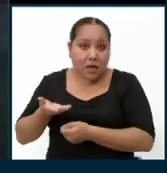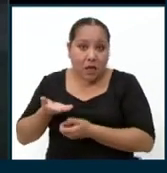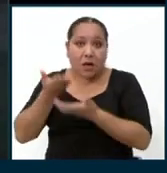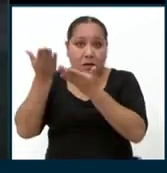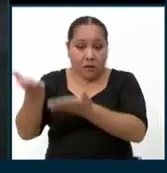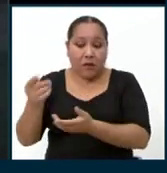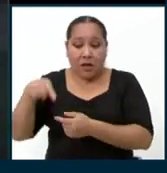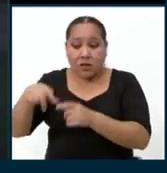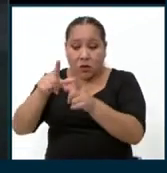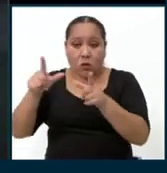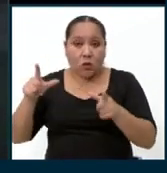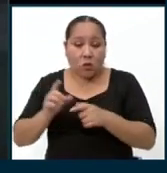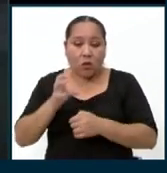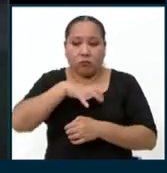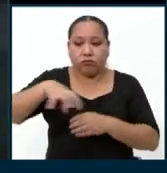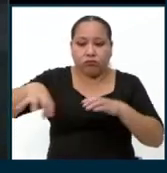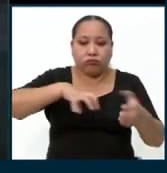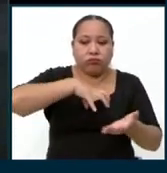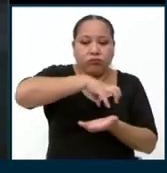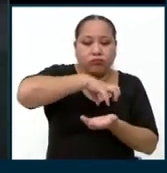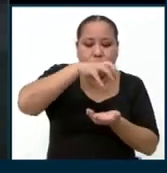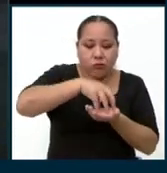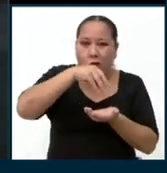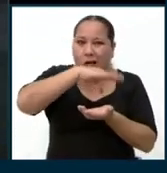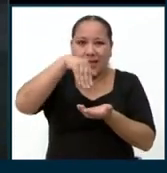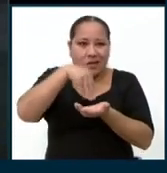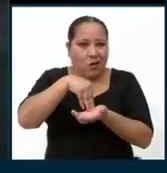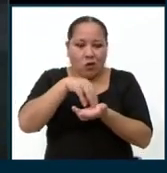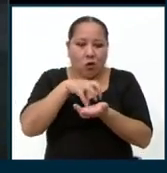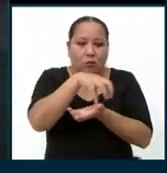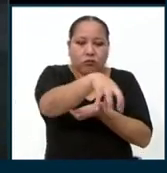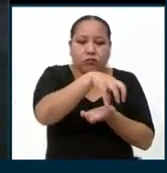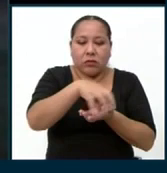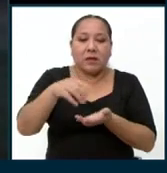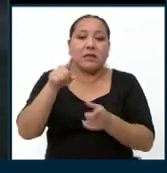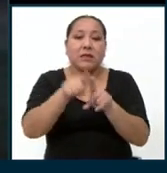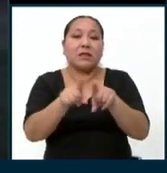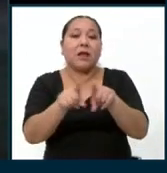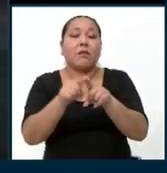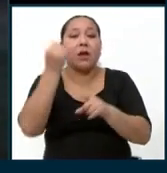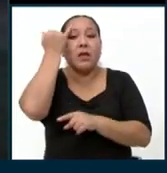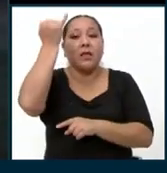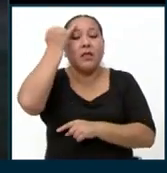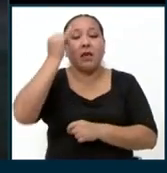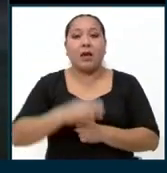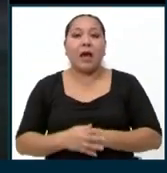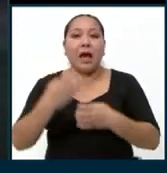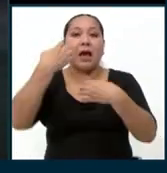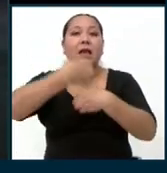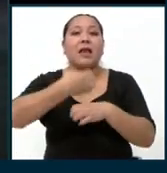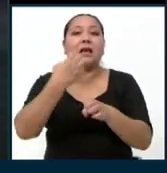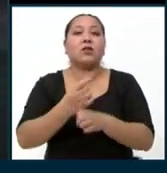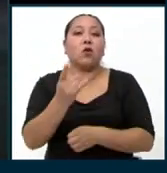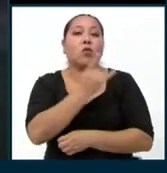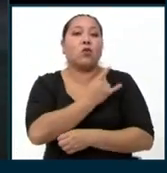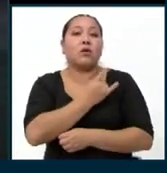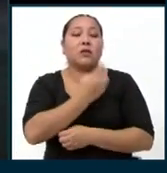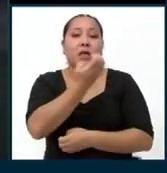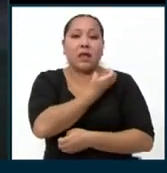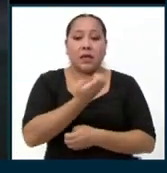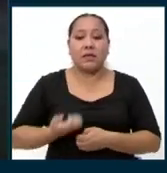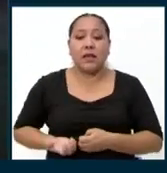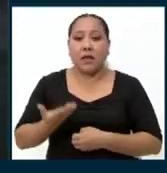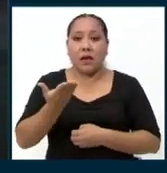Eso es una de mis propuestas banderas de la creación de universidades públicas.